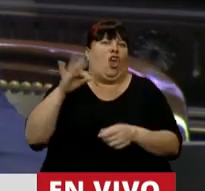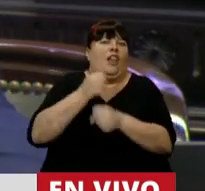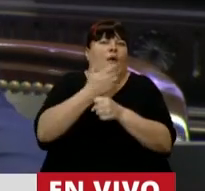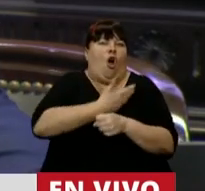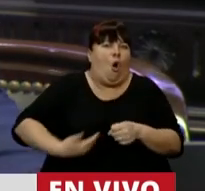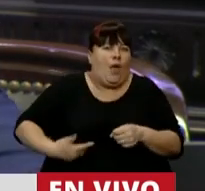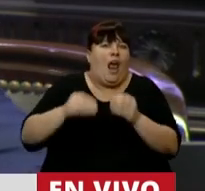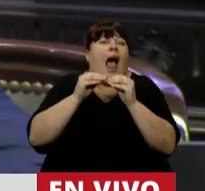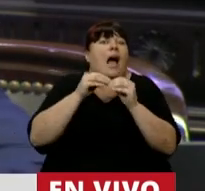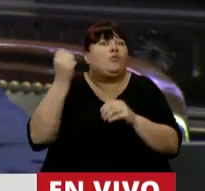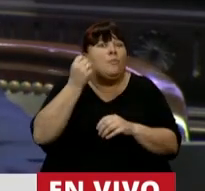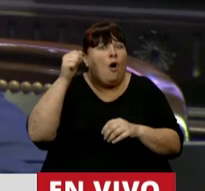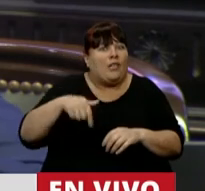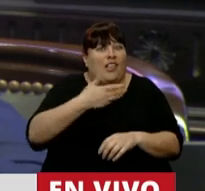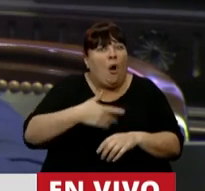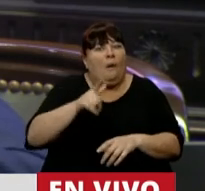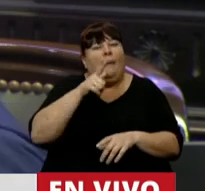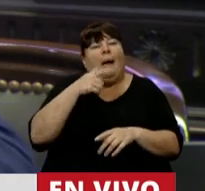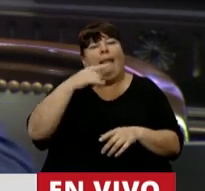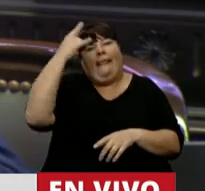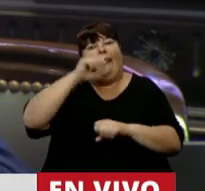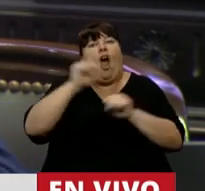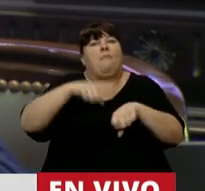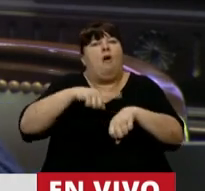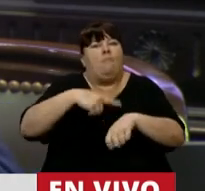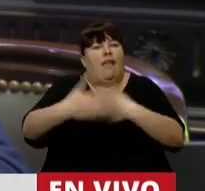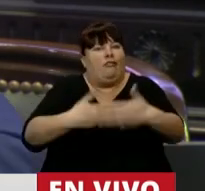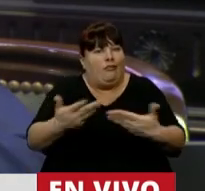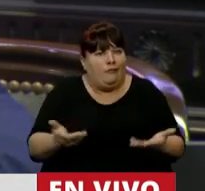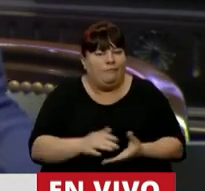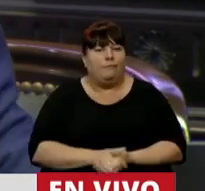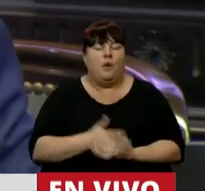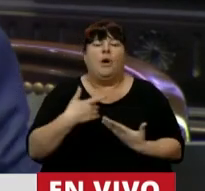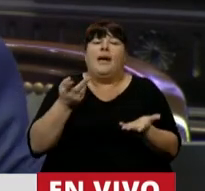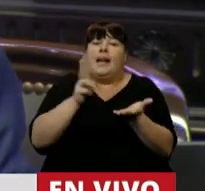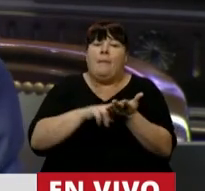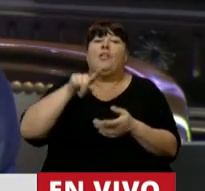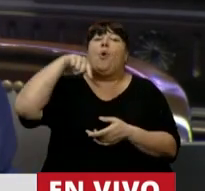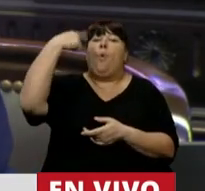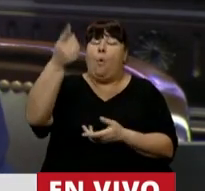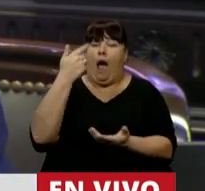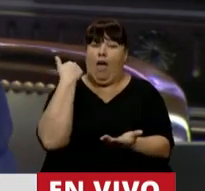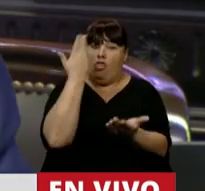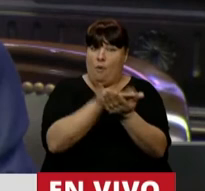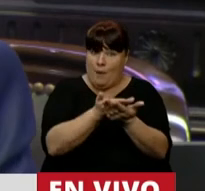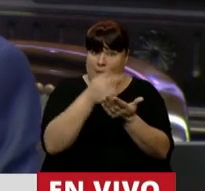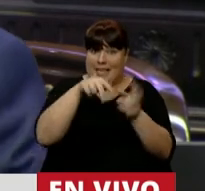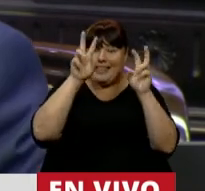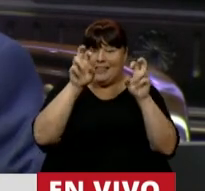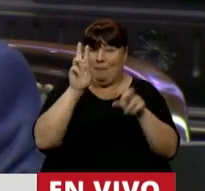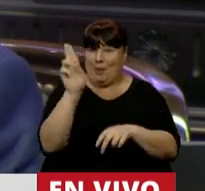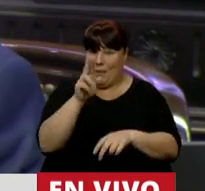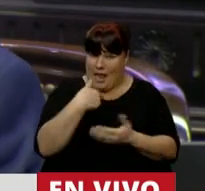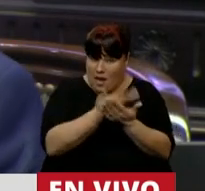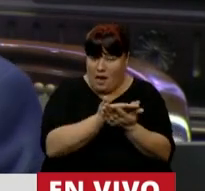de los asuntos del Gobierno. Por lo tanto, reitero que cuando se haga el giro correspondiente de esta cuestión de